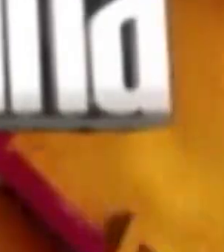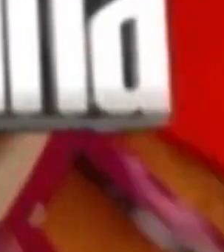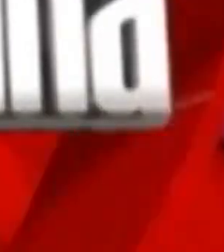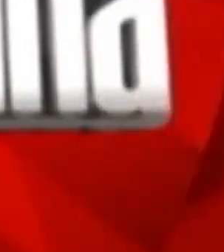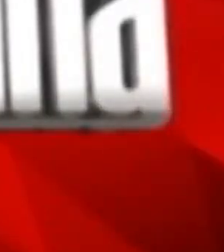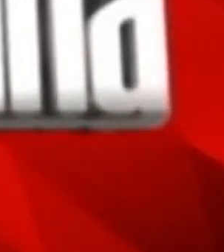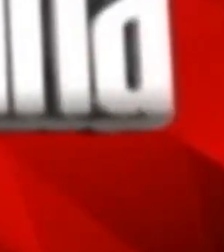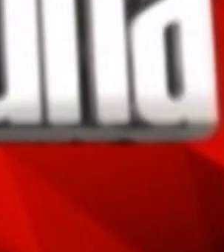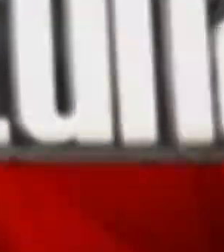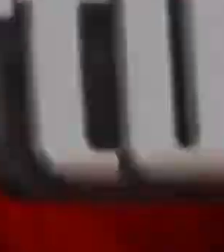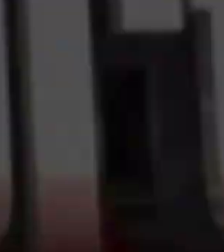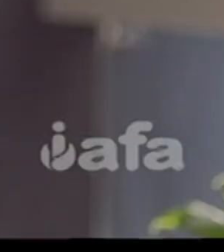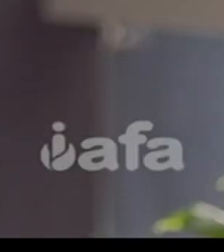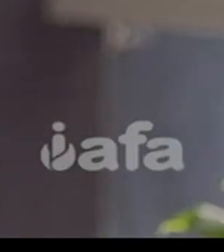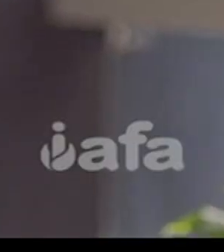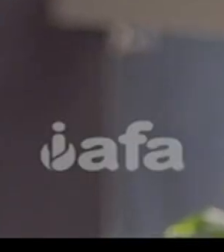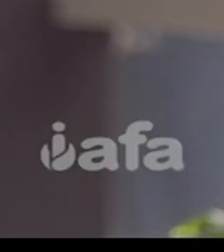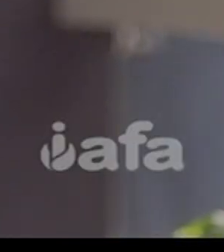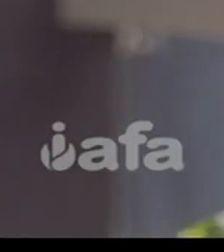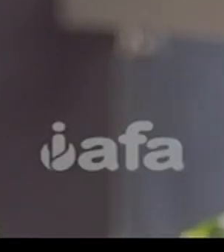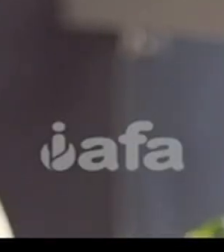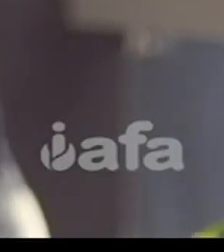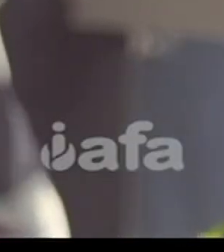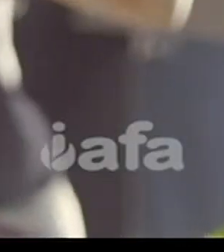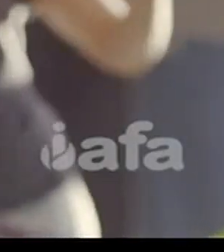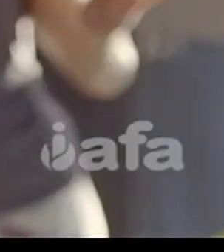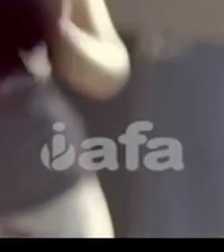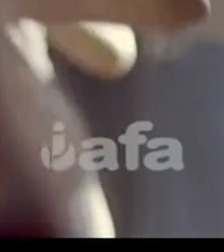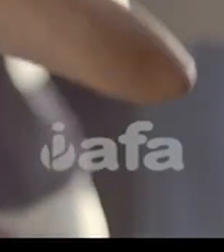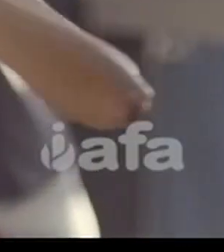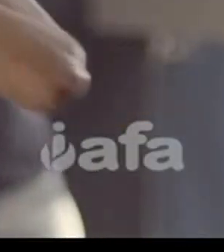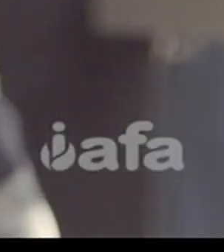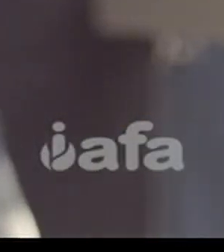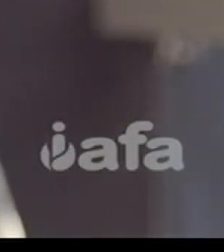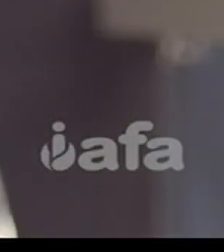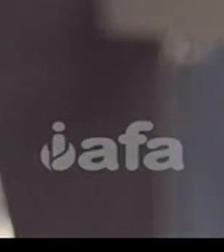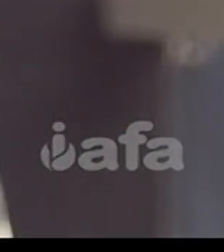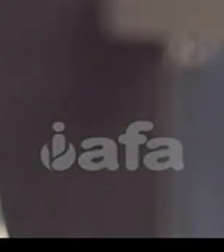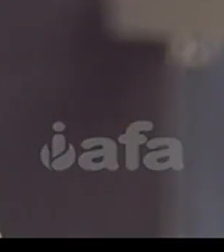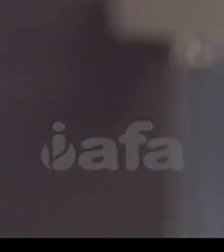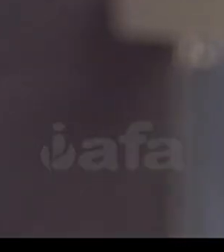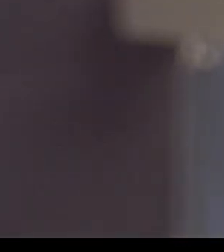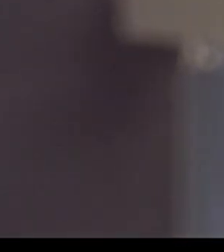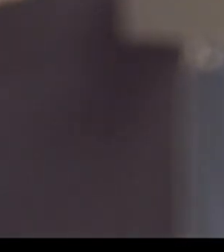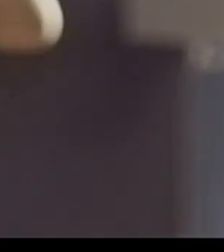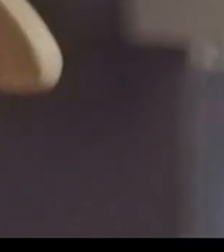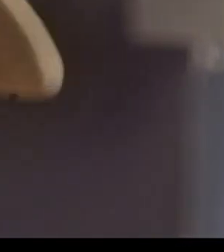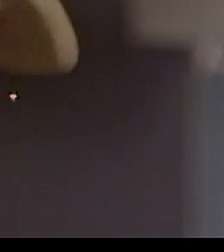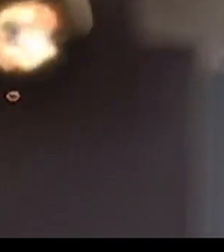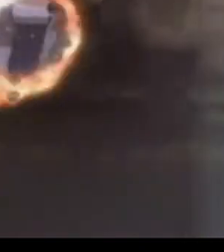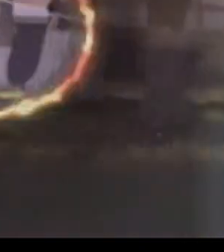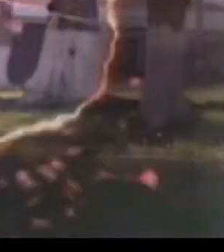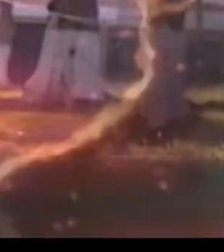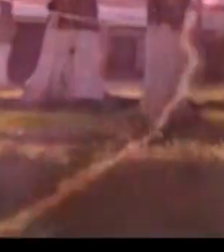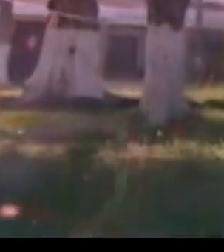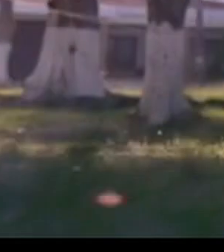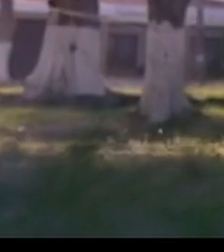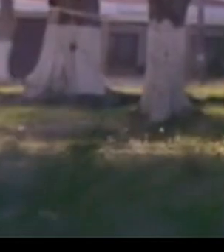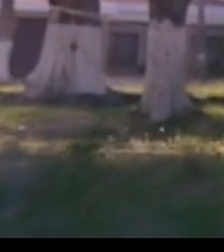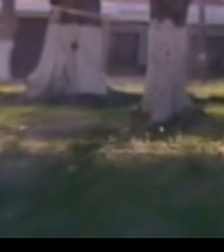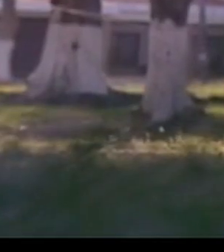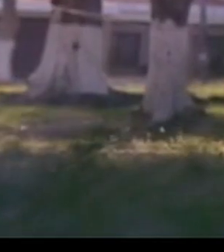años de hacer el bien. Esta podría ser yo en clases de baile. Siempre he querido aprender. Lástima que los pulmones no me dan.